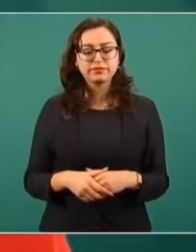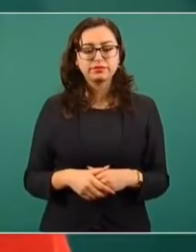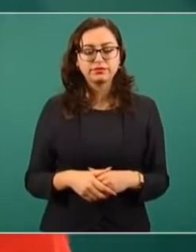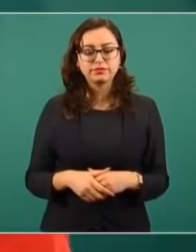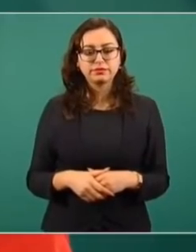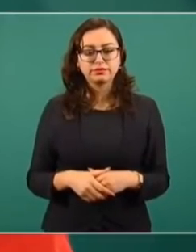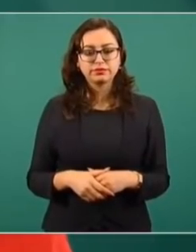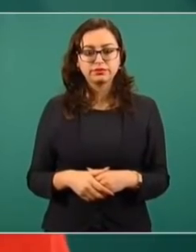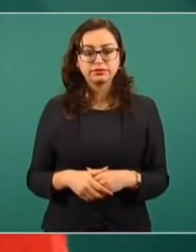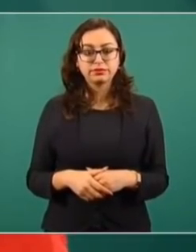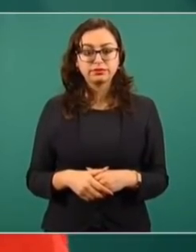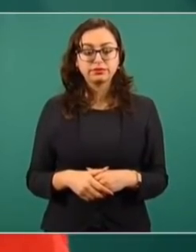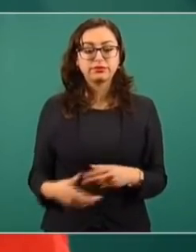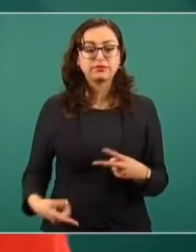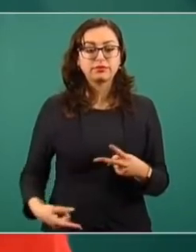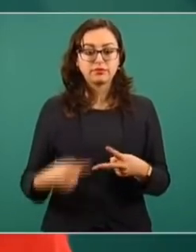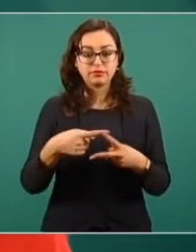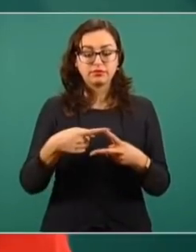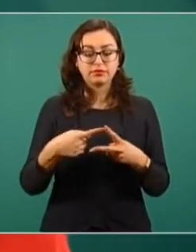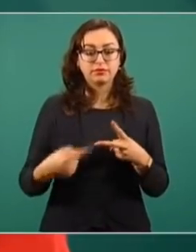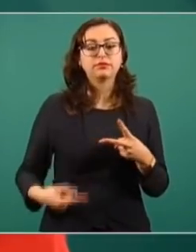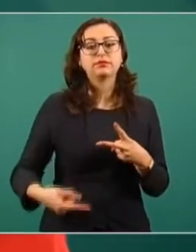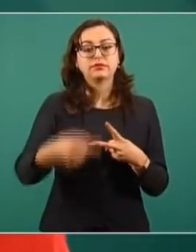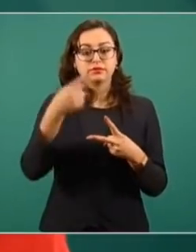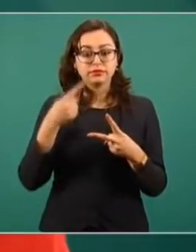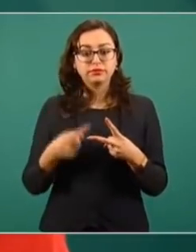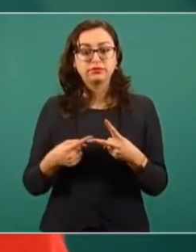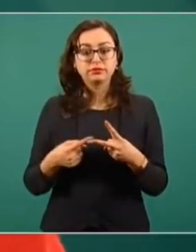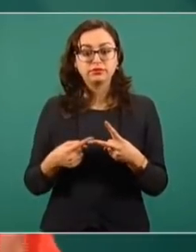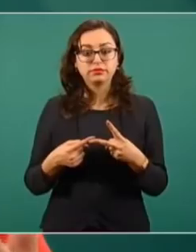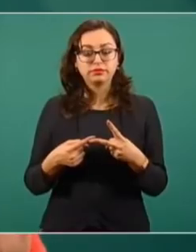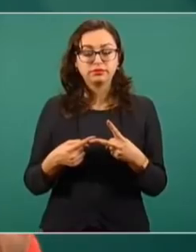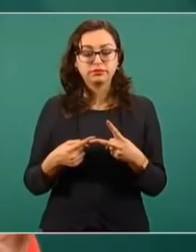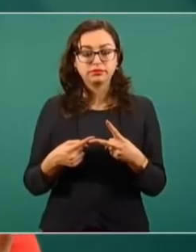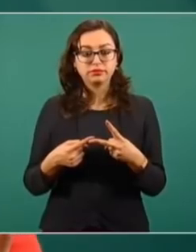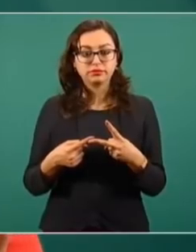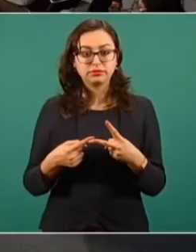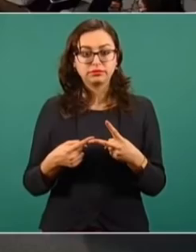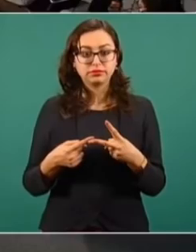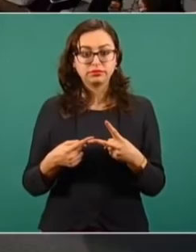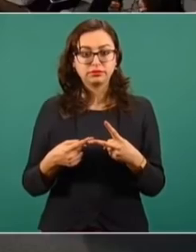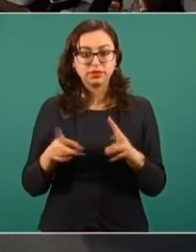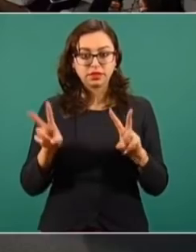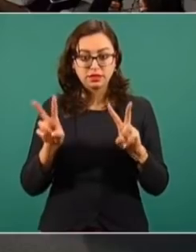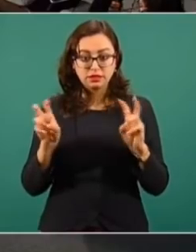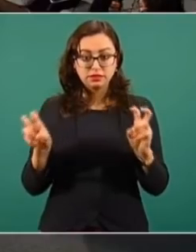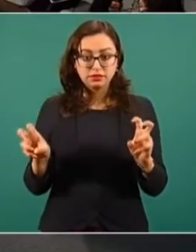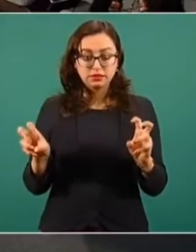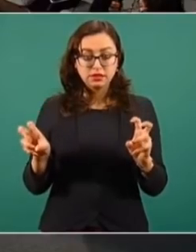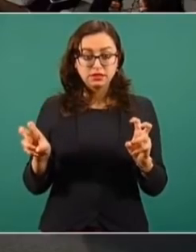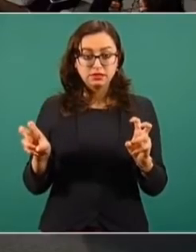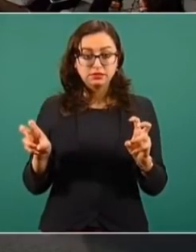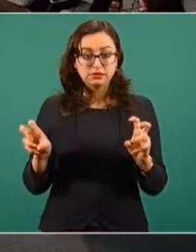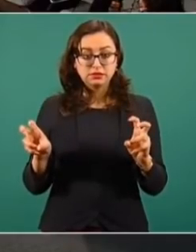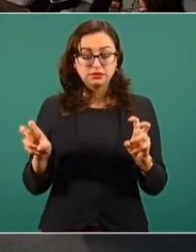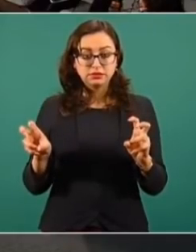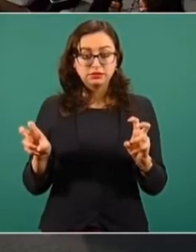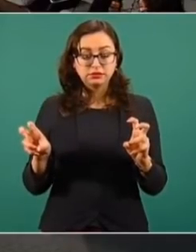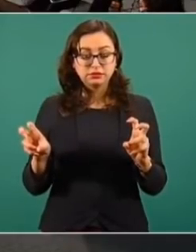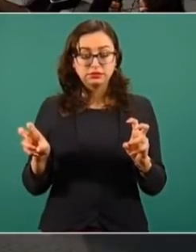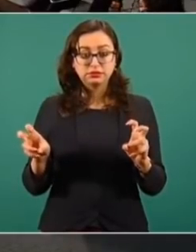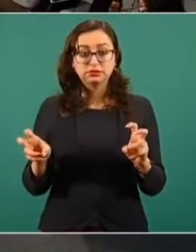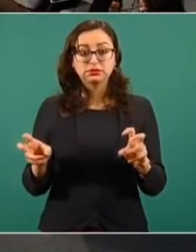relación a tu siguiente tema, de cuál fue, a la